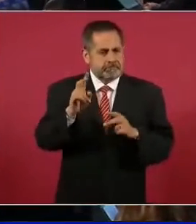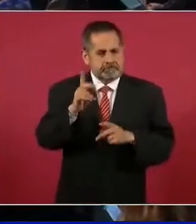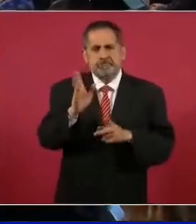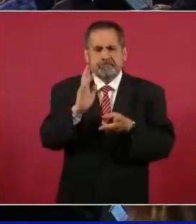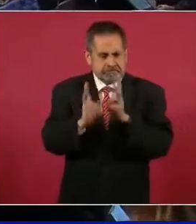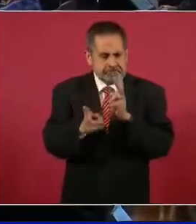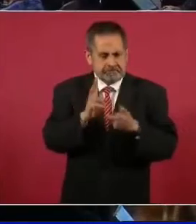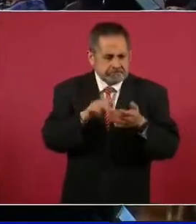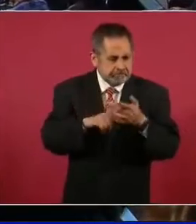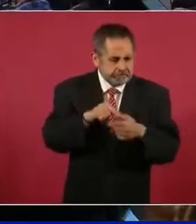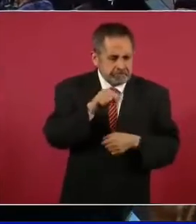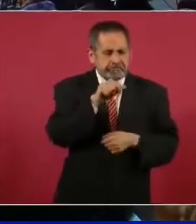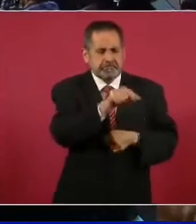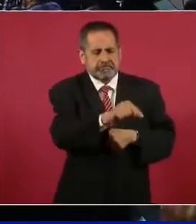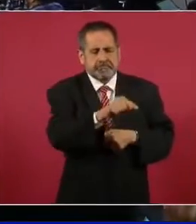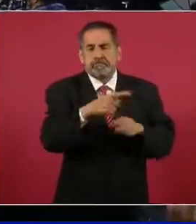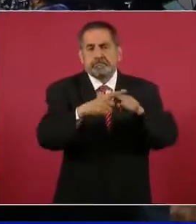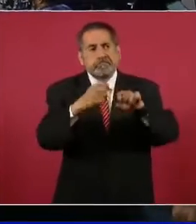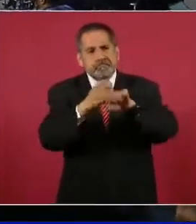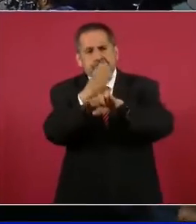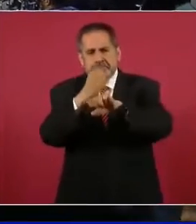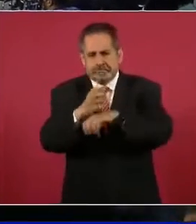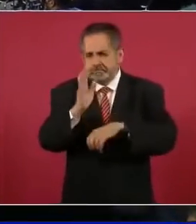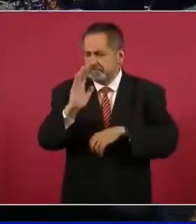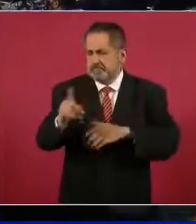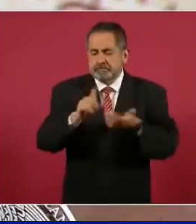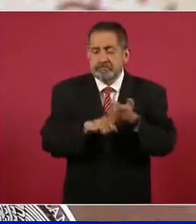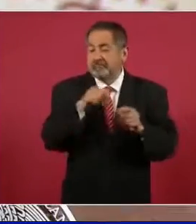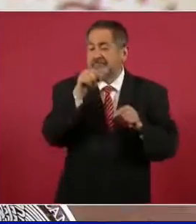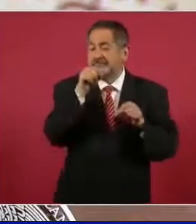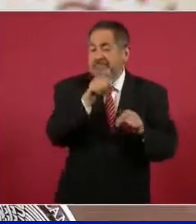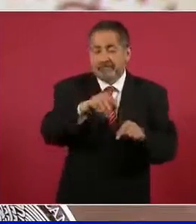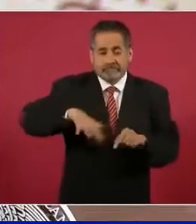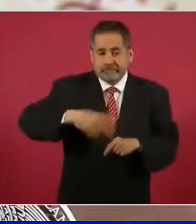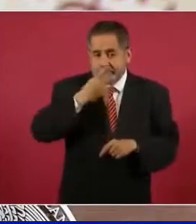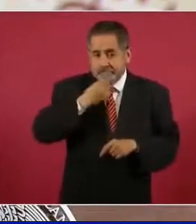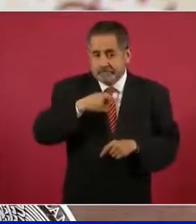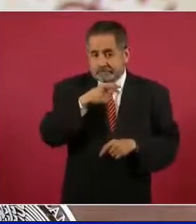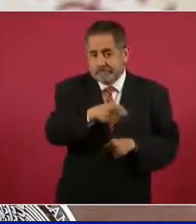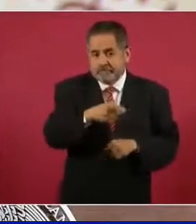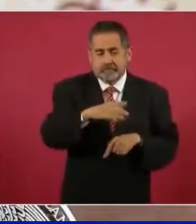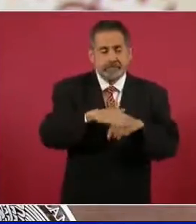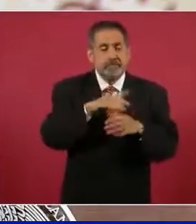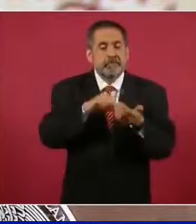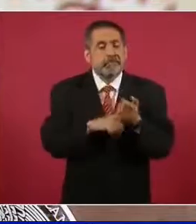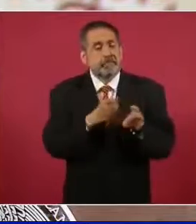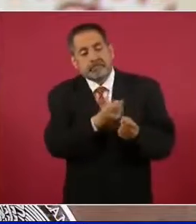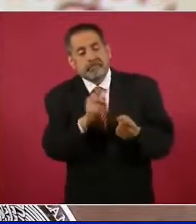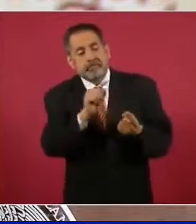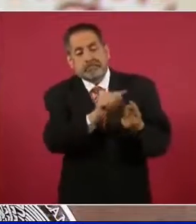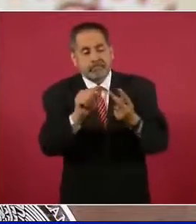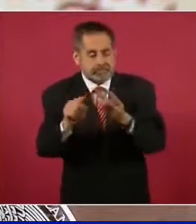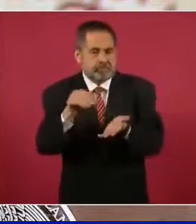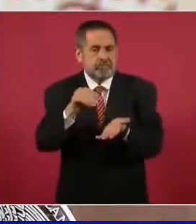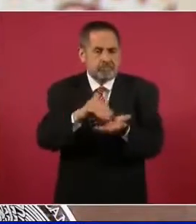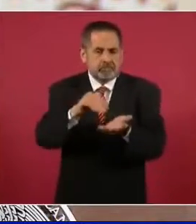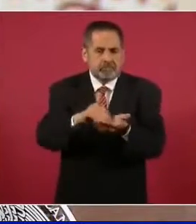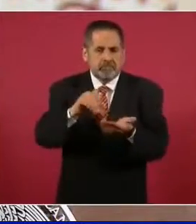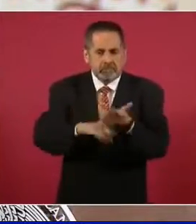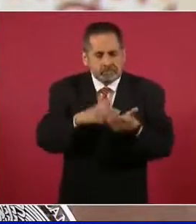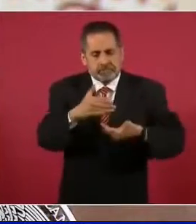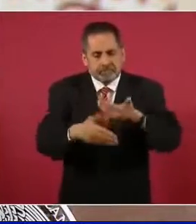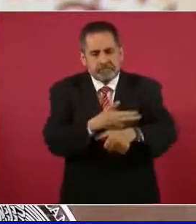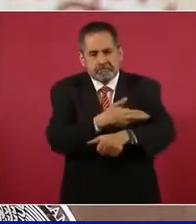tratado, ha sido ubicado en los estados, en particular esto que menciona, porque ahí todavía, todavía, pero está en